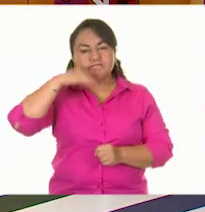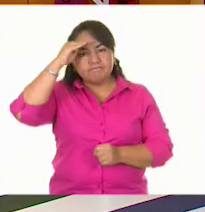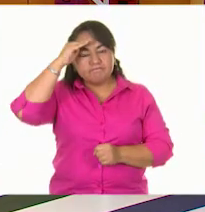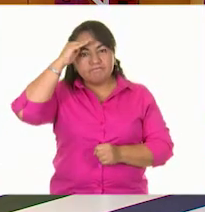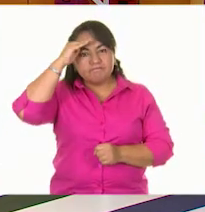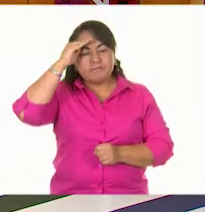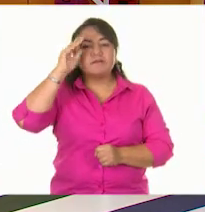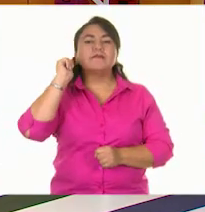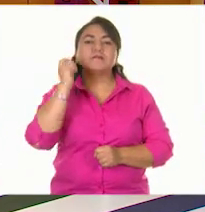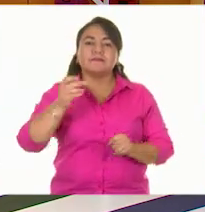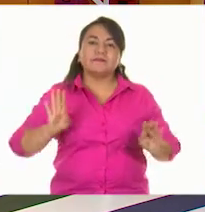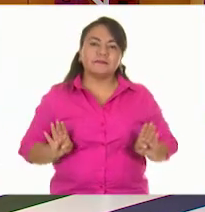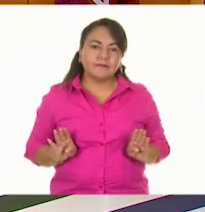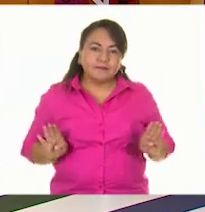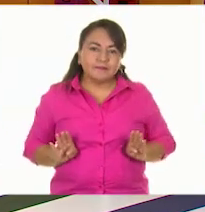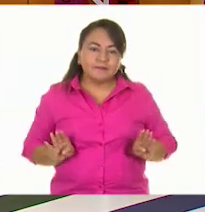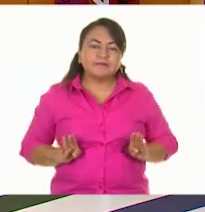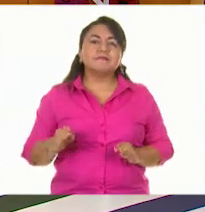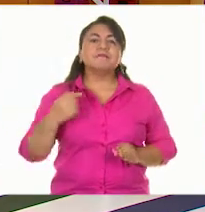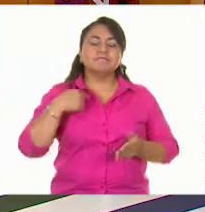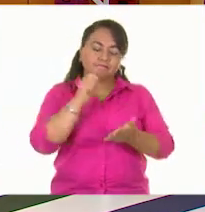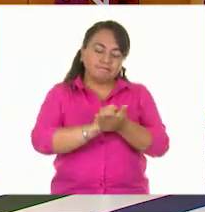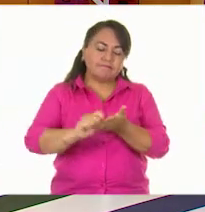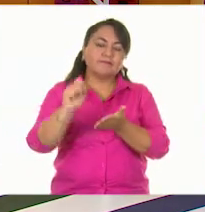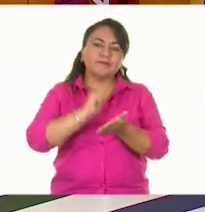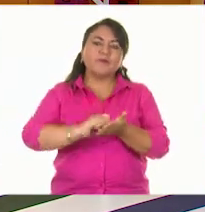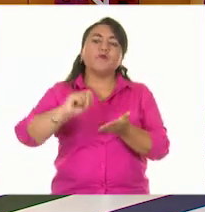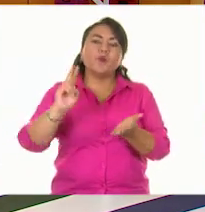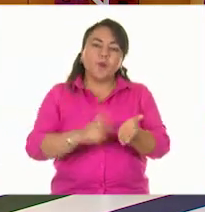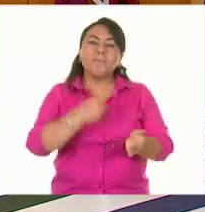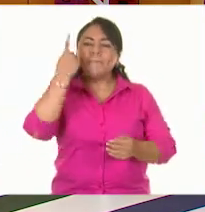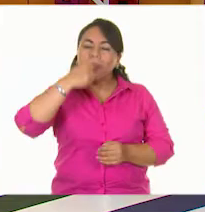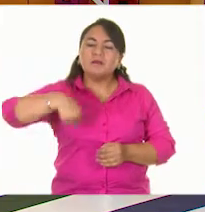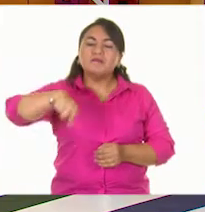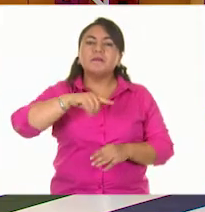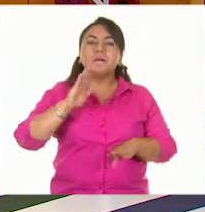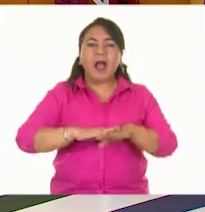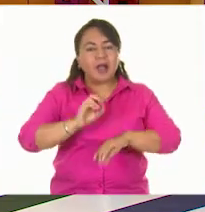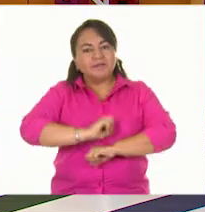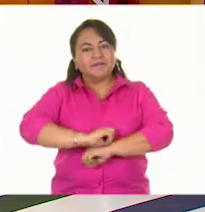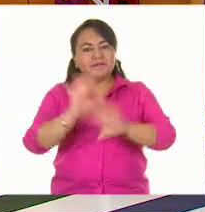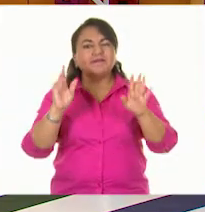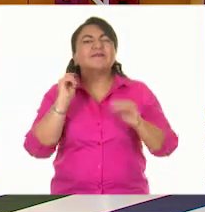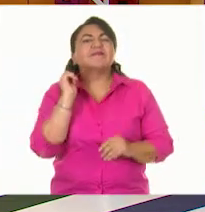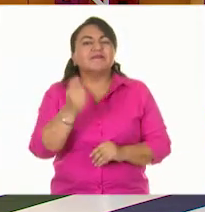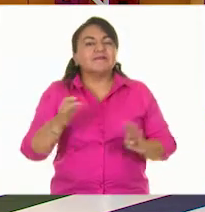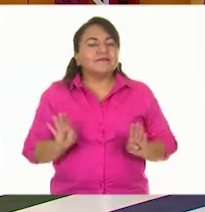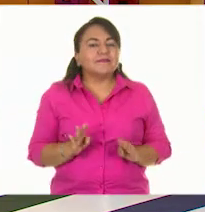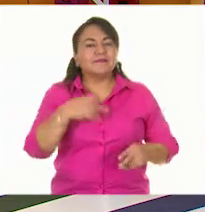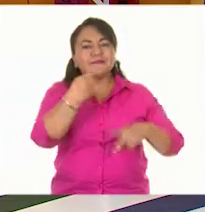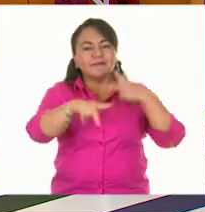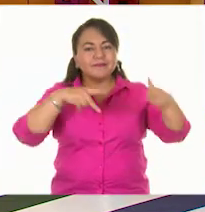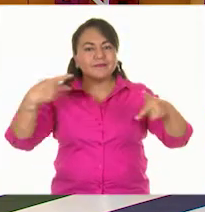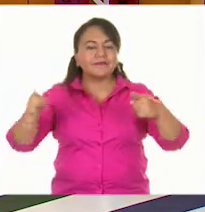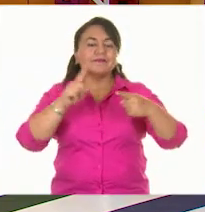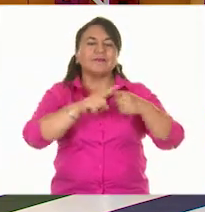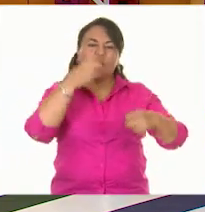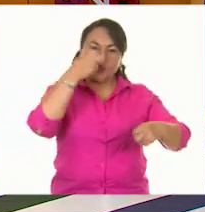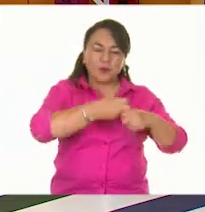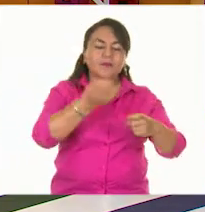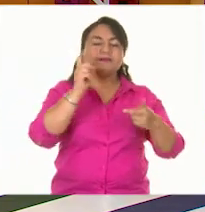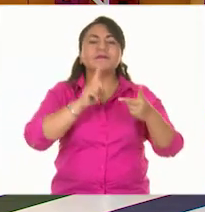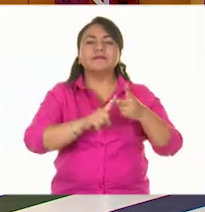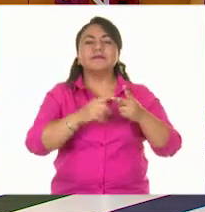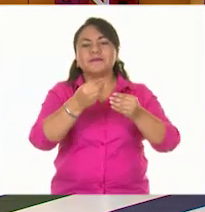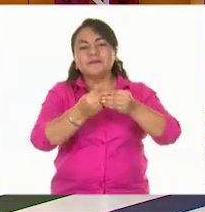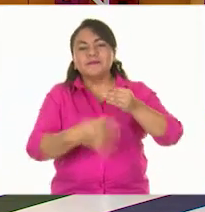las características y las vamos a escribir nuevamente para que nos quede bien claro qué características tiene un sólido y qué características